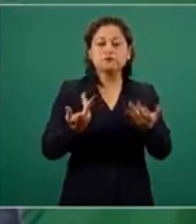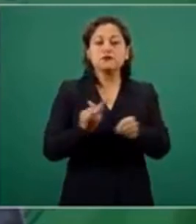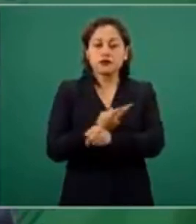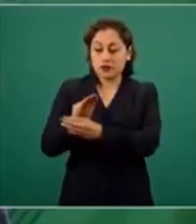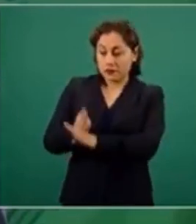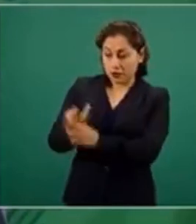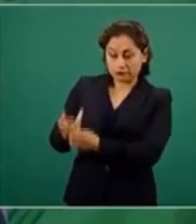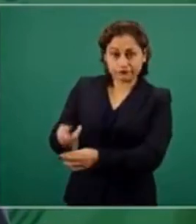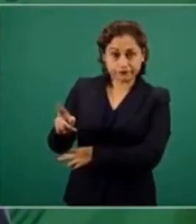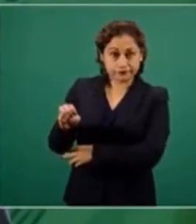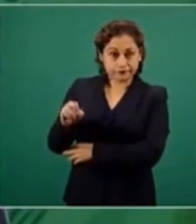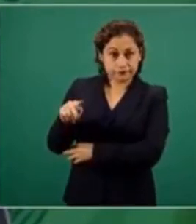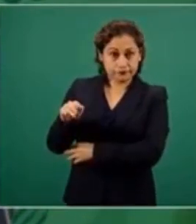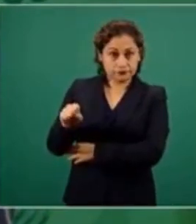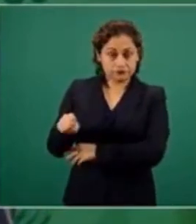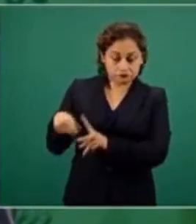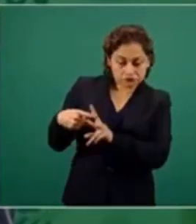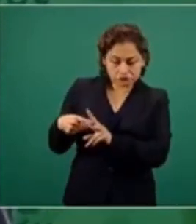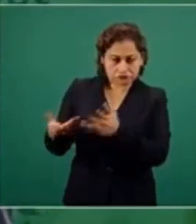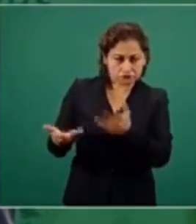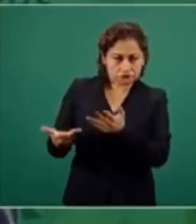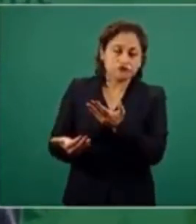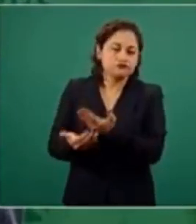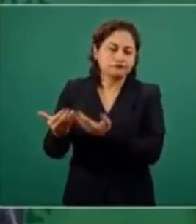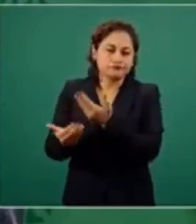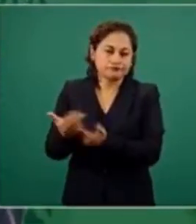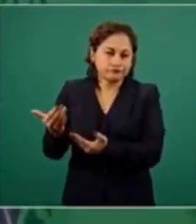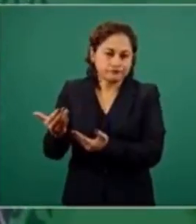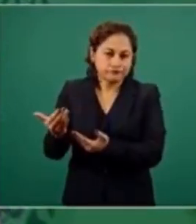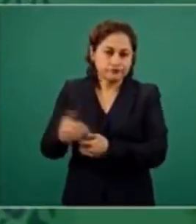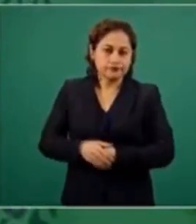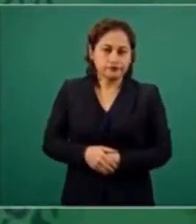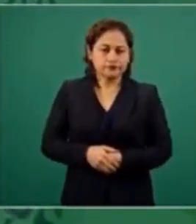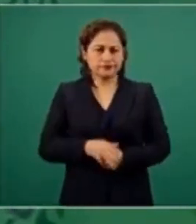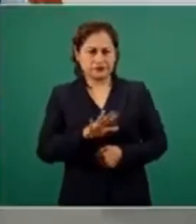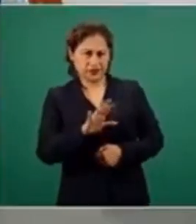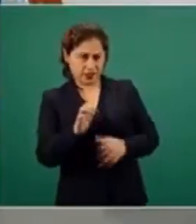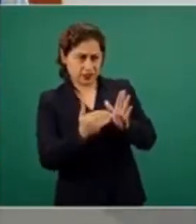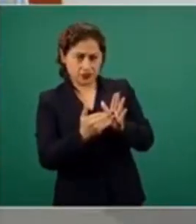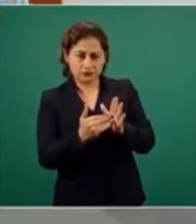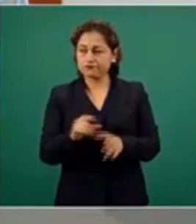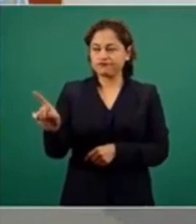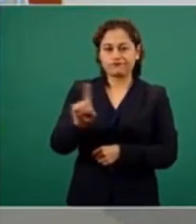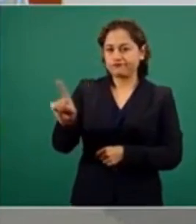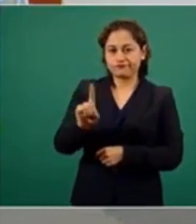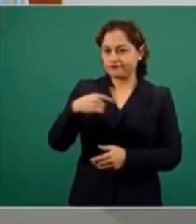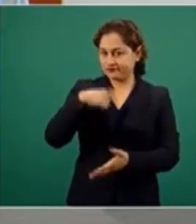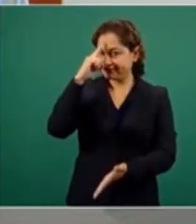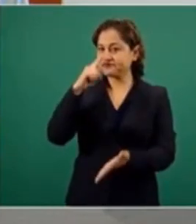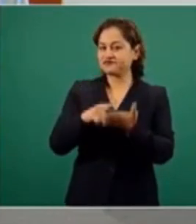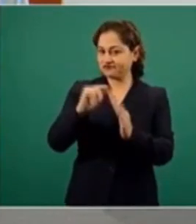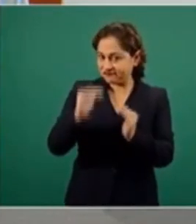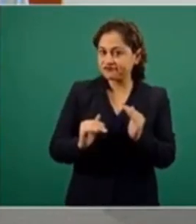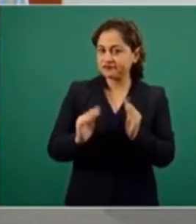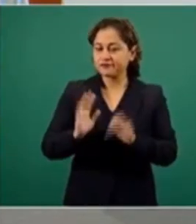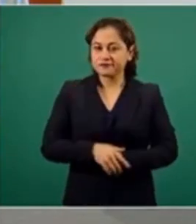se calcula van a ser muy pocos. Unos 500 mil. No, yo creo que menos.